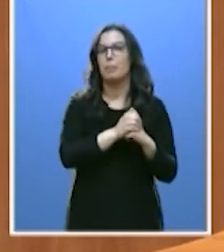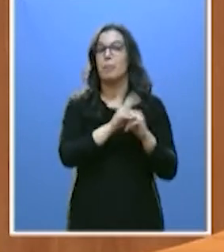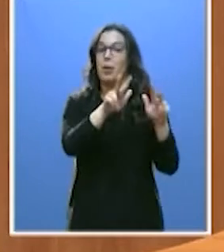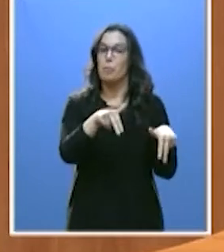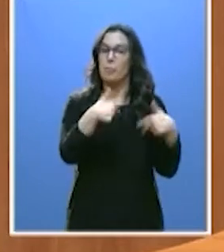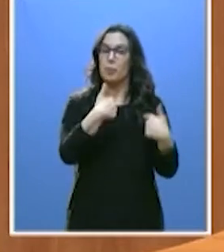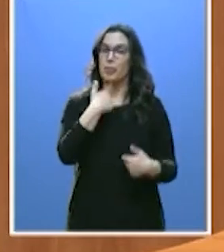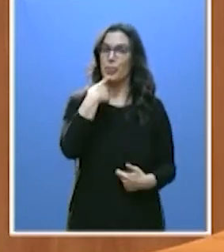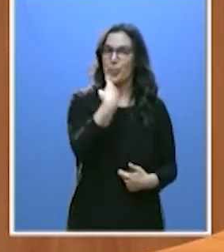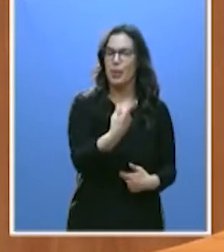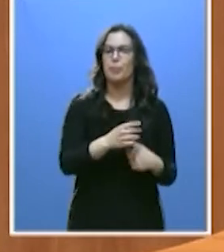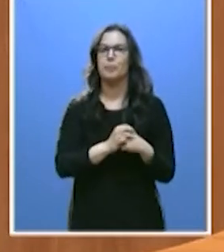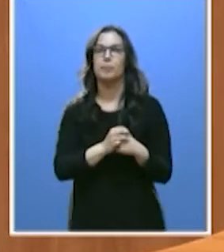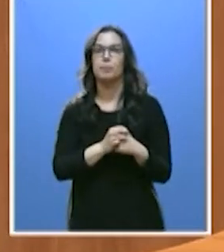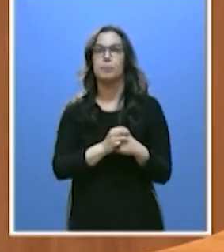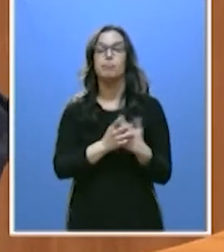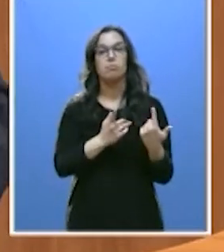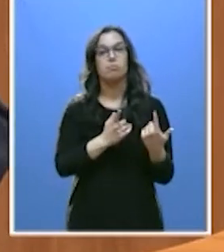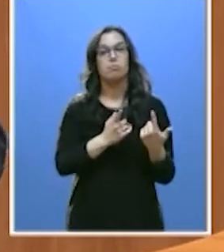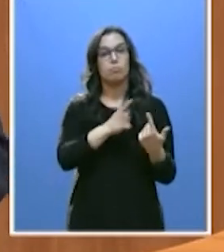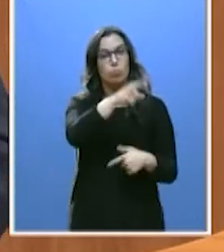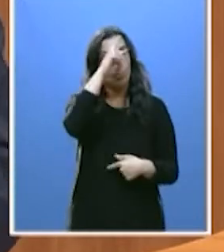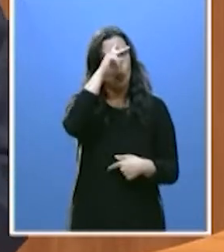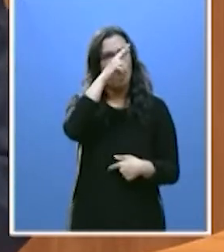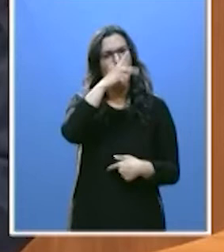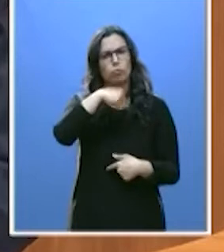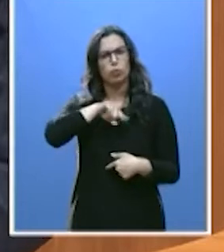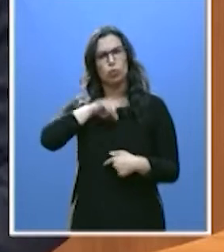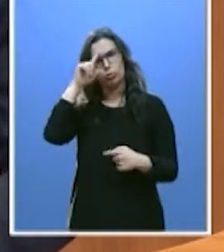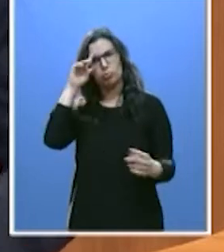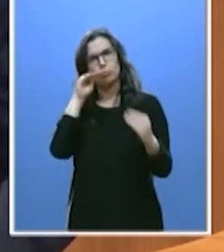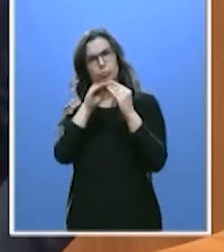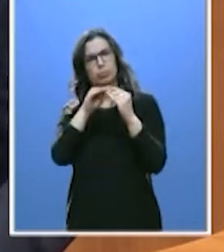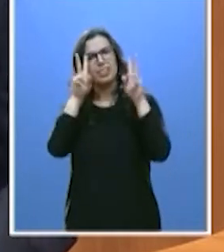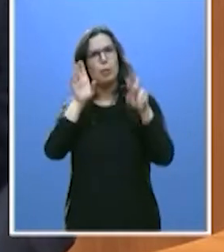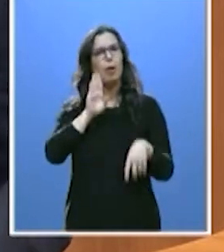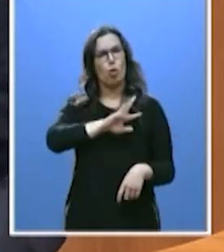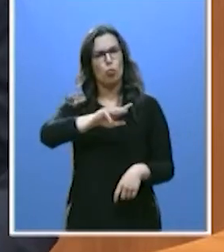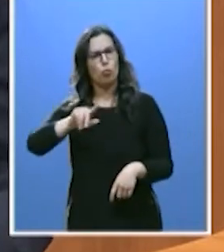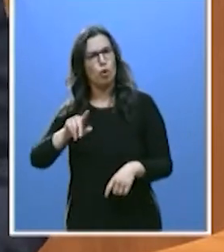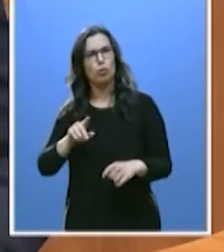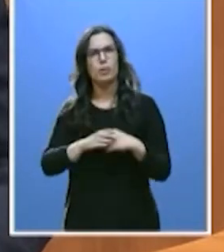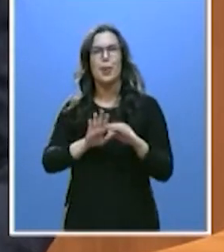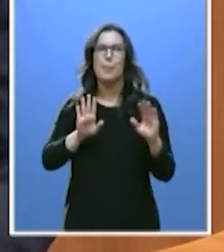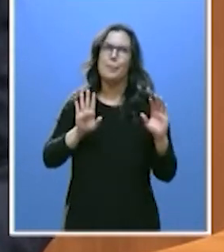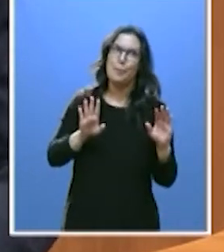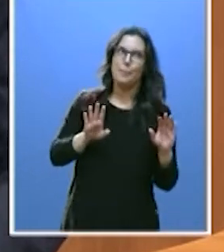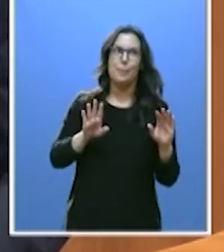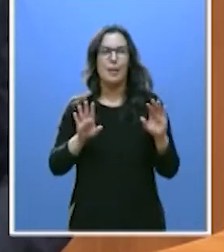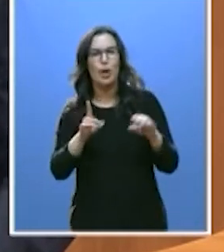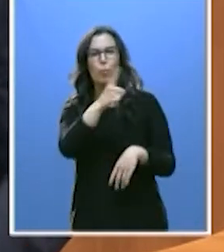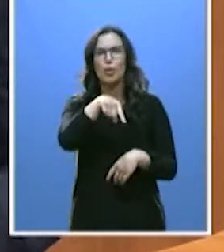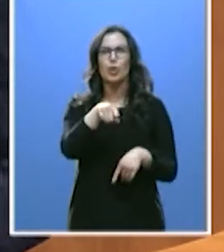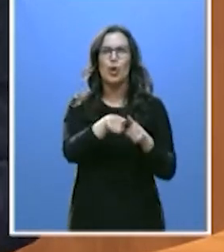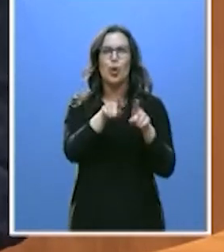que compartimos su preocupación por la corrupción. Pero la compartimos de un modo un poquito menos infantil que